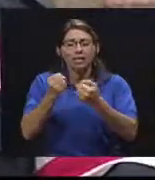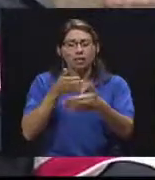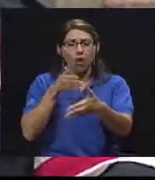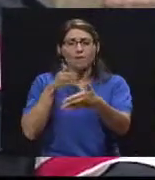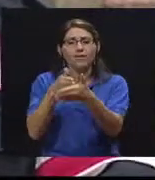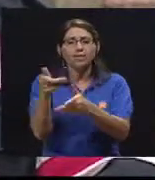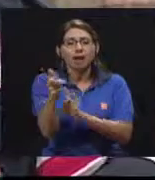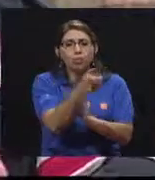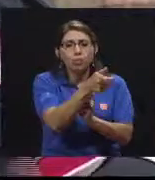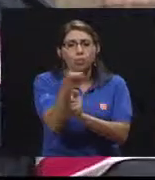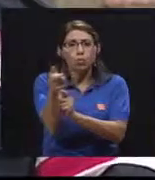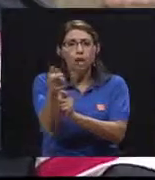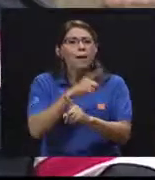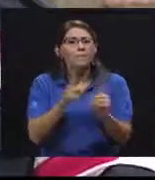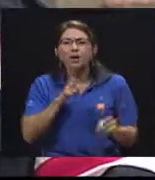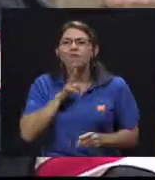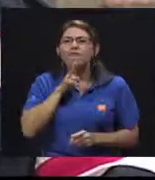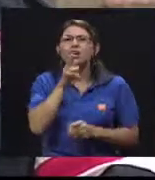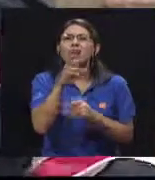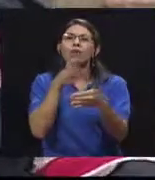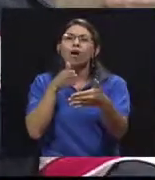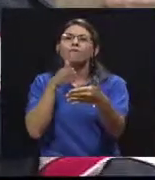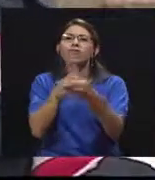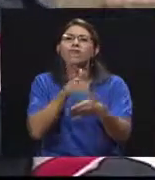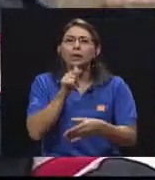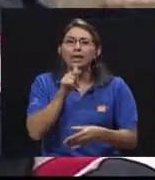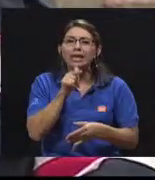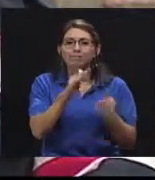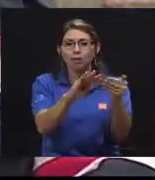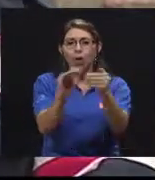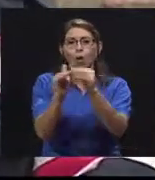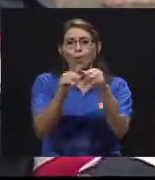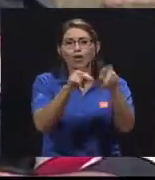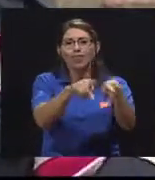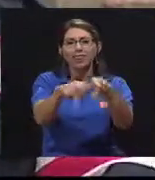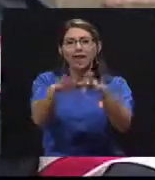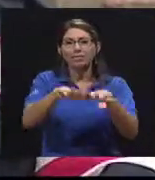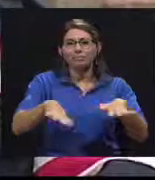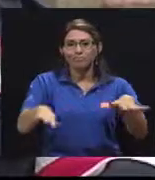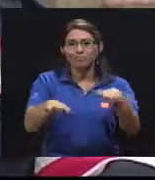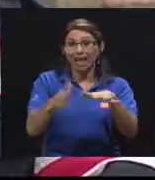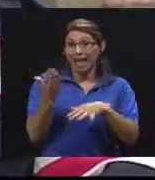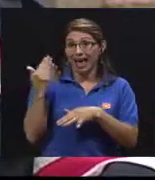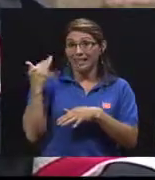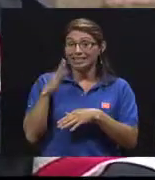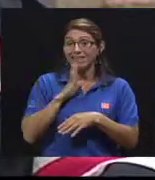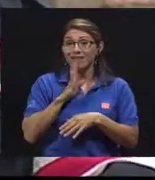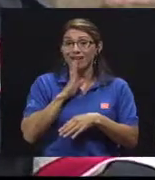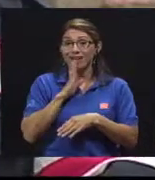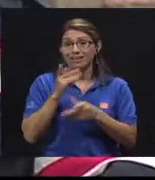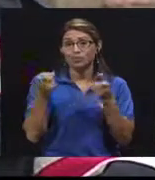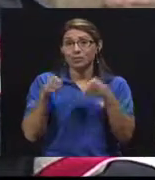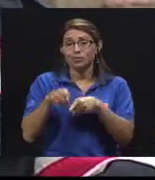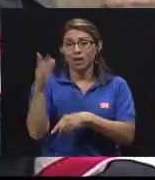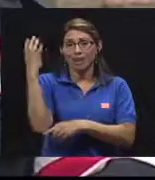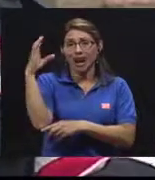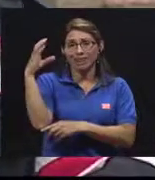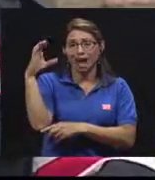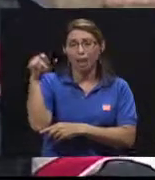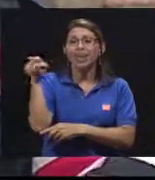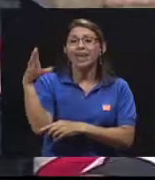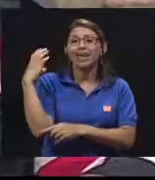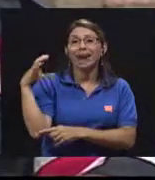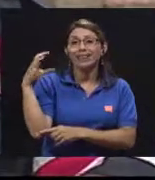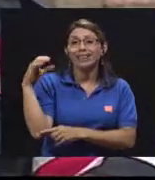pero realmente los verdaderos afectados es la comunidad. Les decía ahora antes de la pausa que en Cartago tuvimos una situación que una